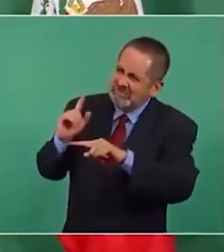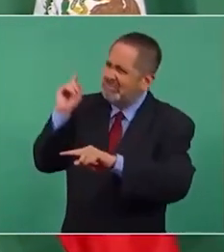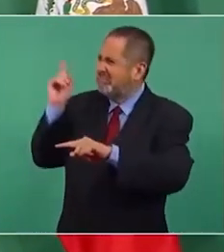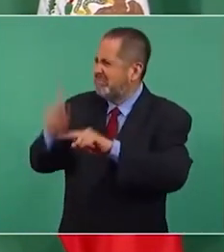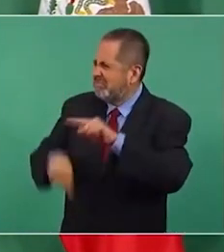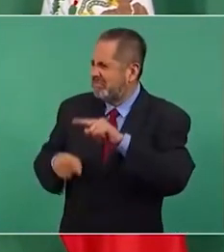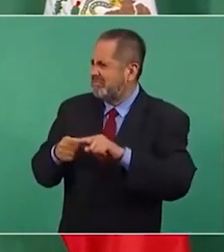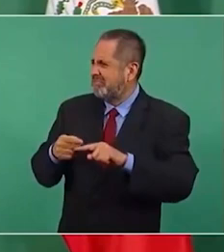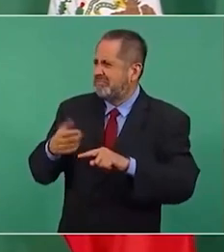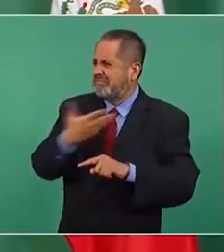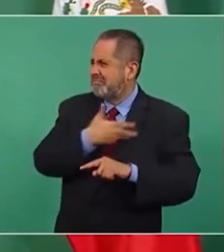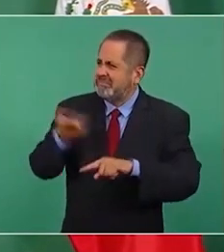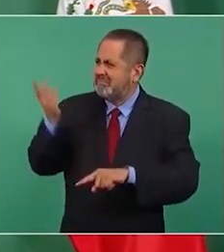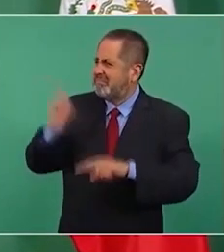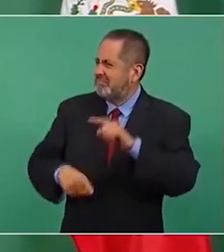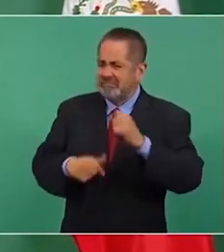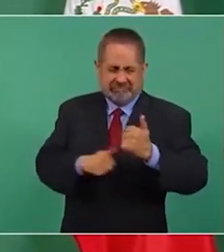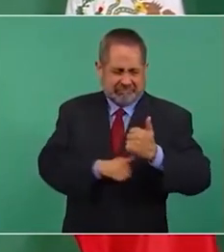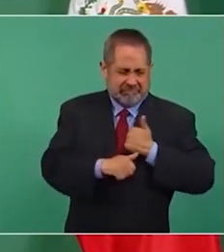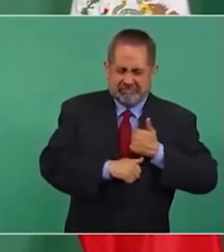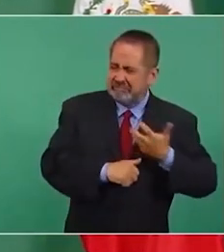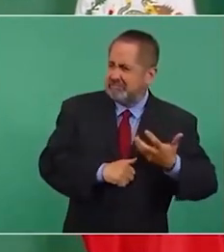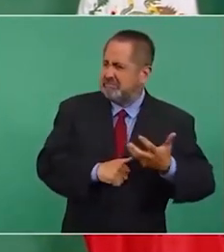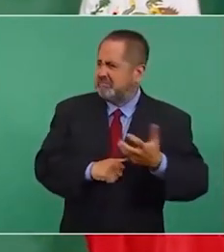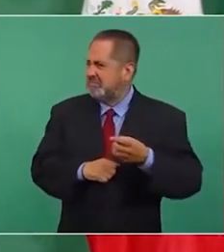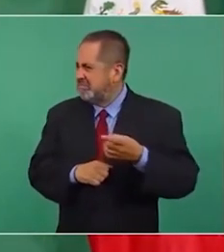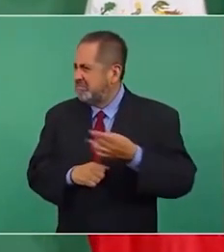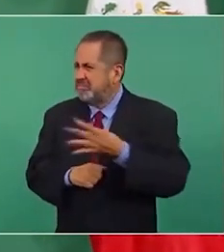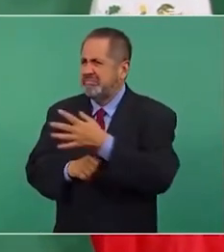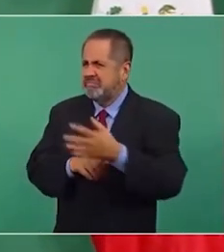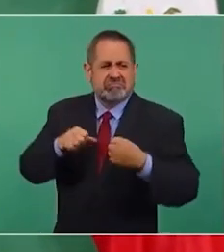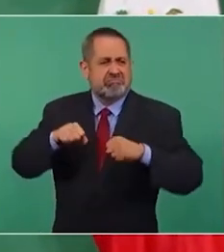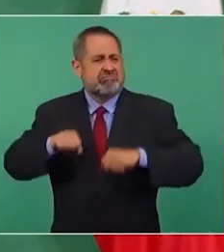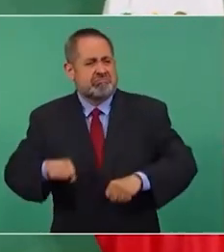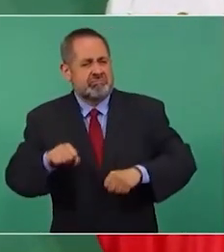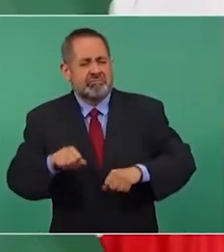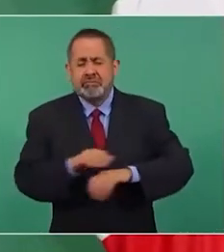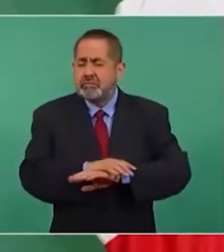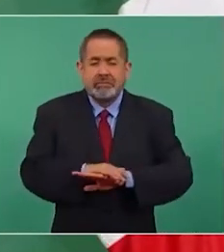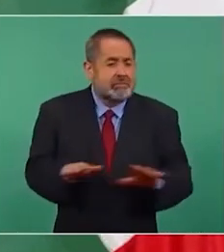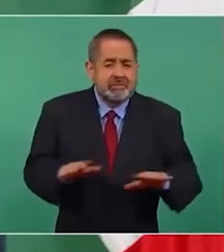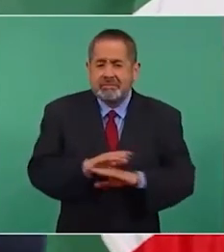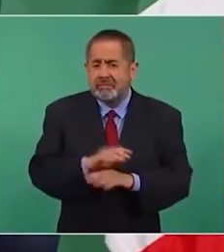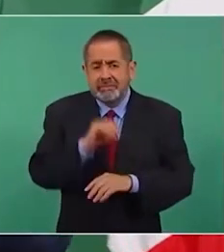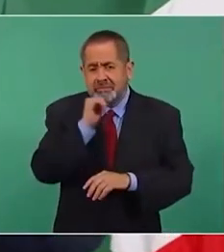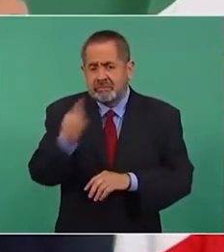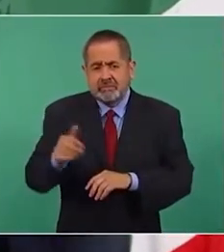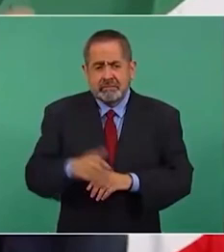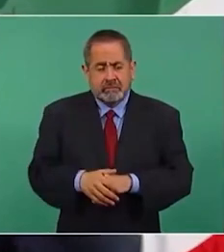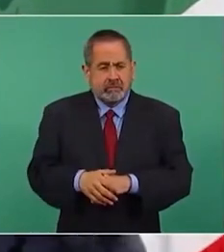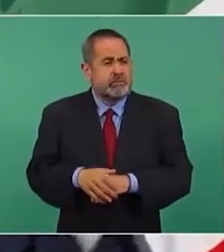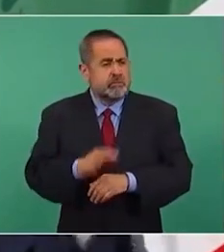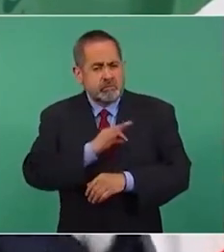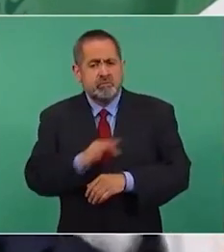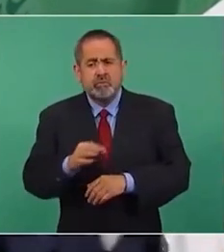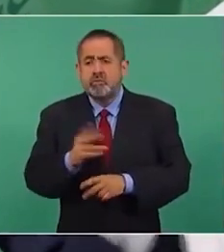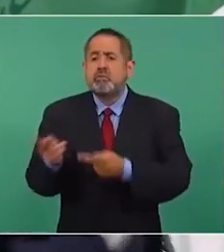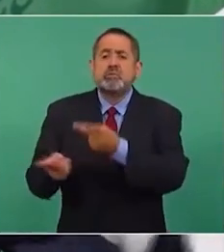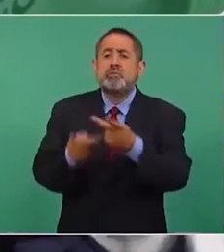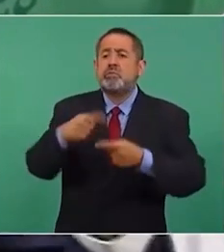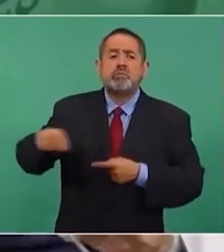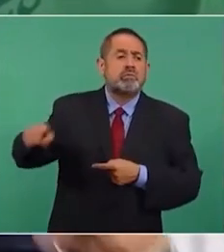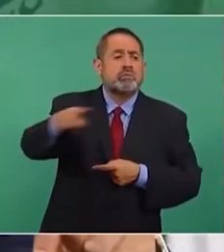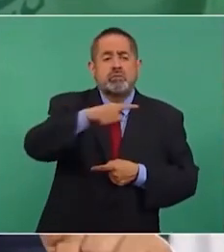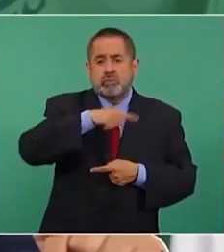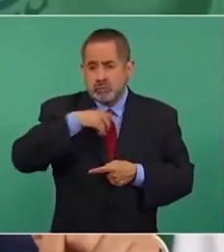el autoritarismo y permite dirimir nuestras